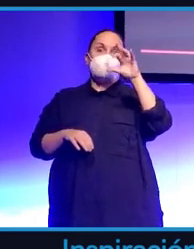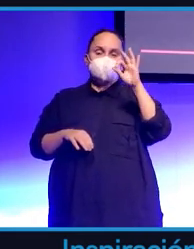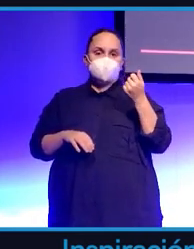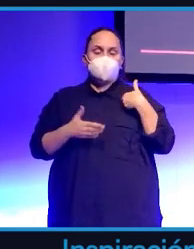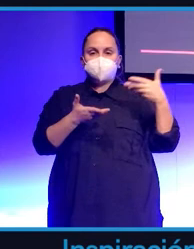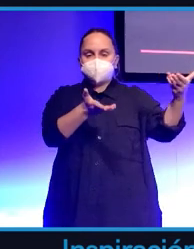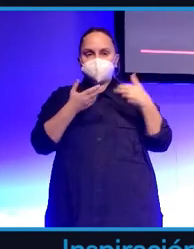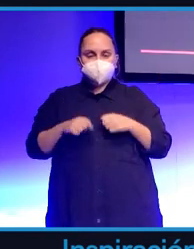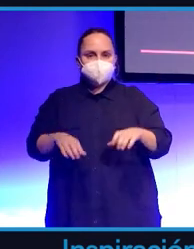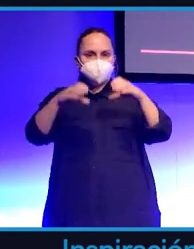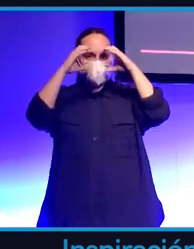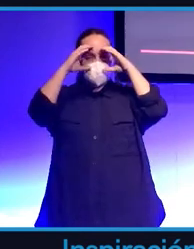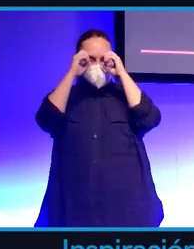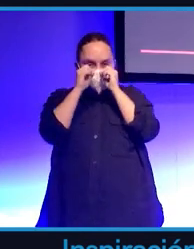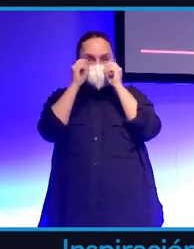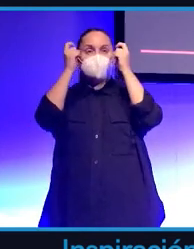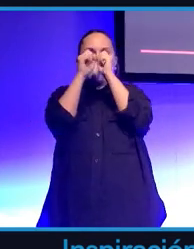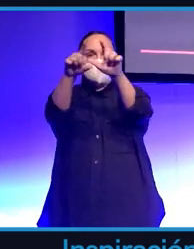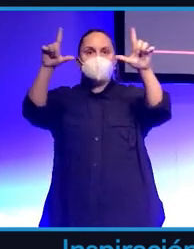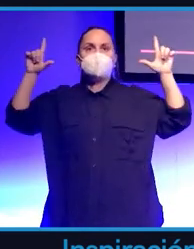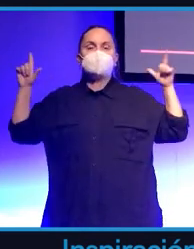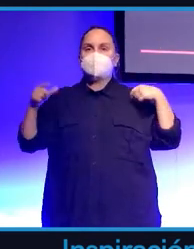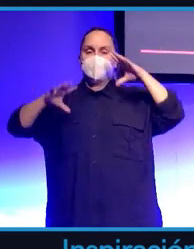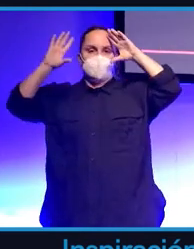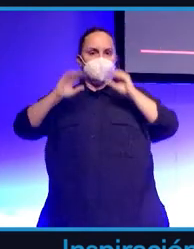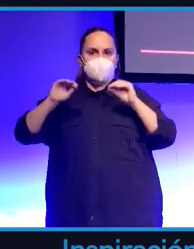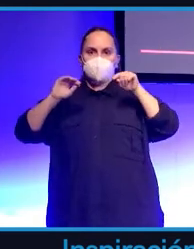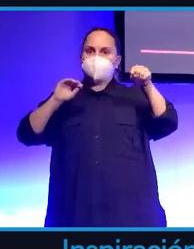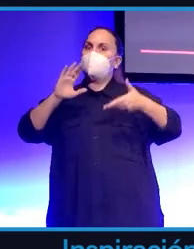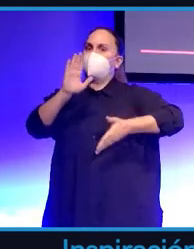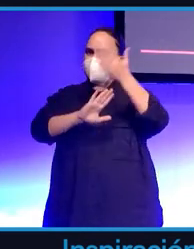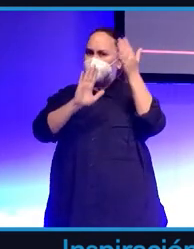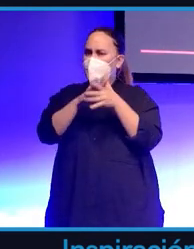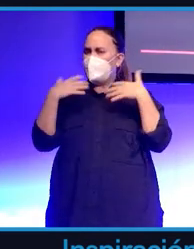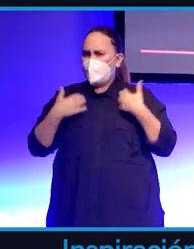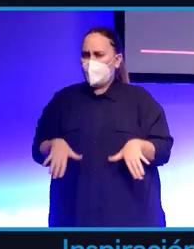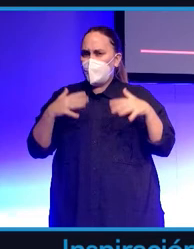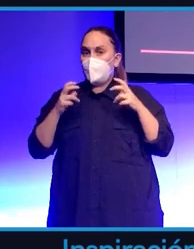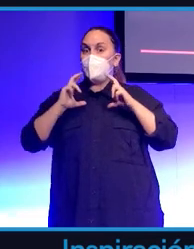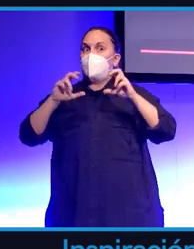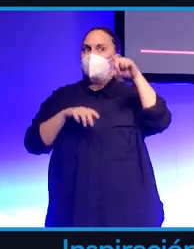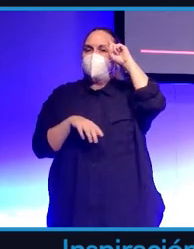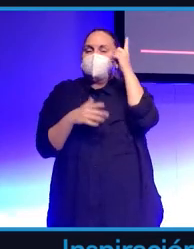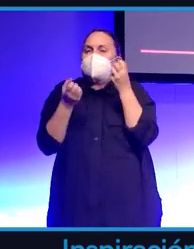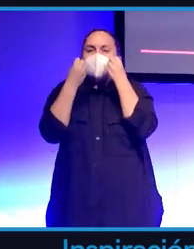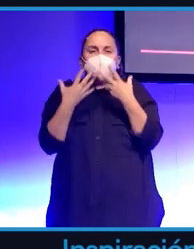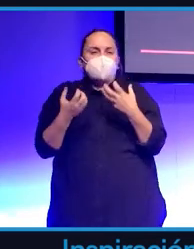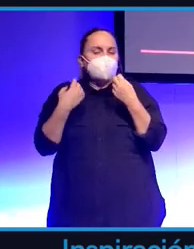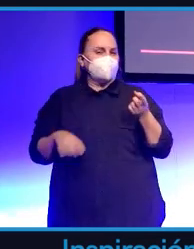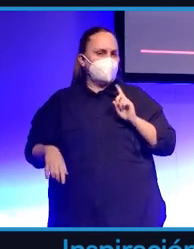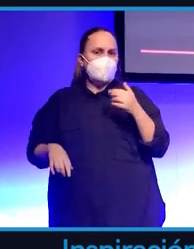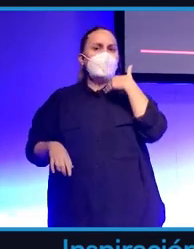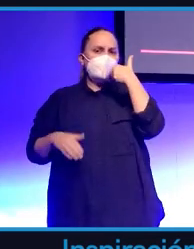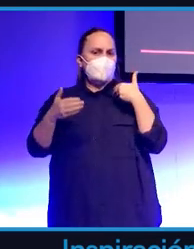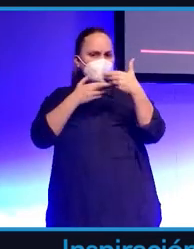mundo ese otro mundo virtual me quedé en shock y dije aquí viene algo muy gordo no sé qué puede ser todavía no lo identifico